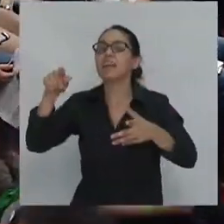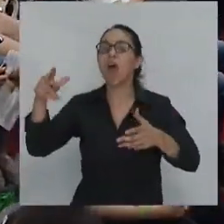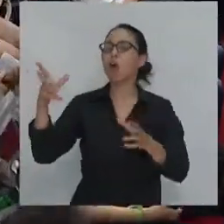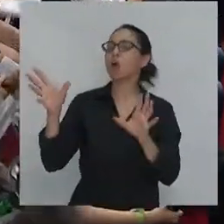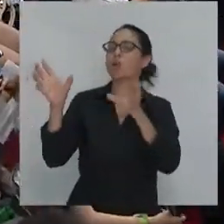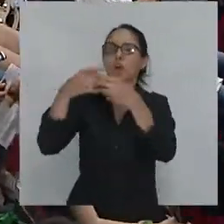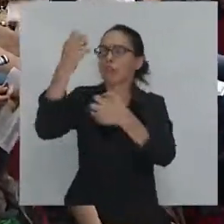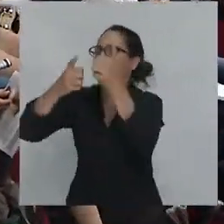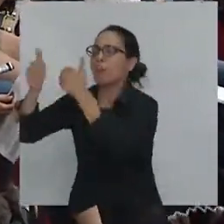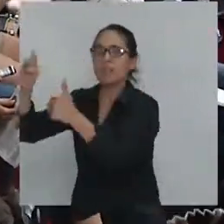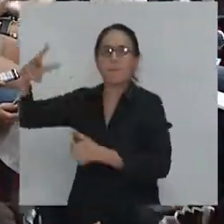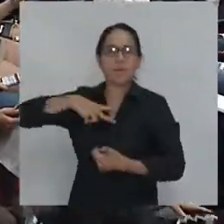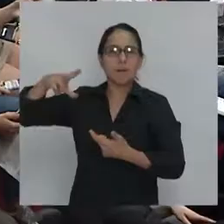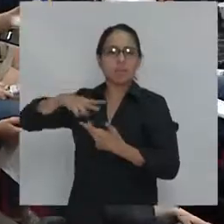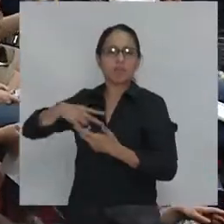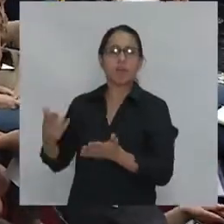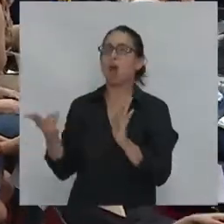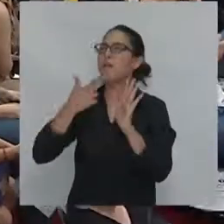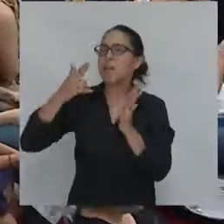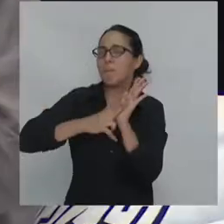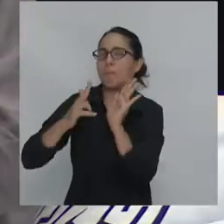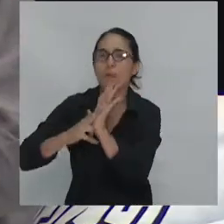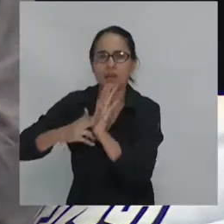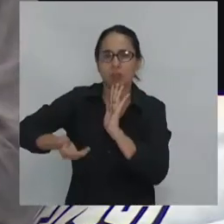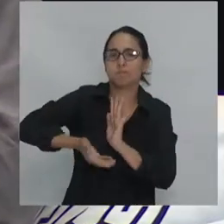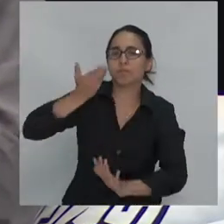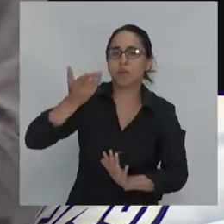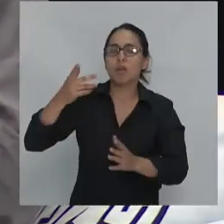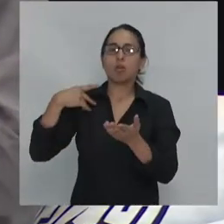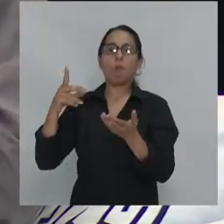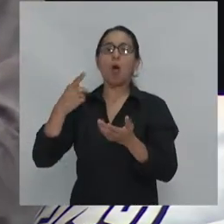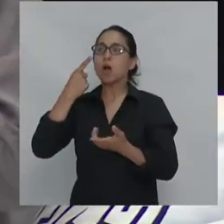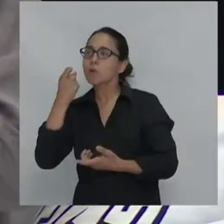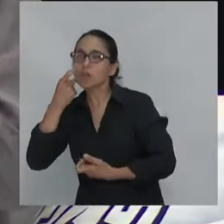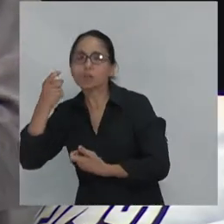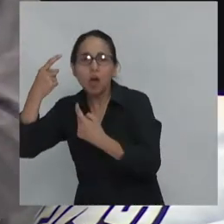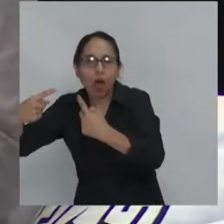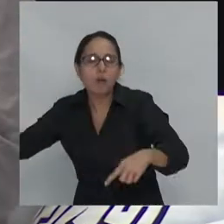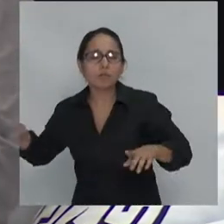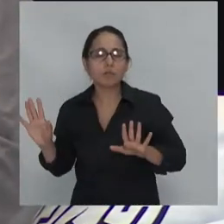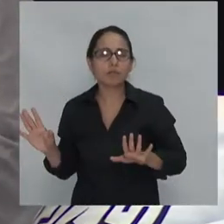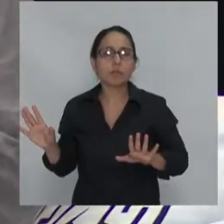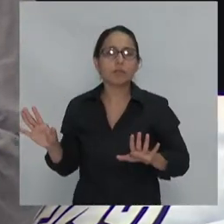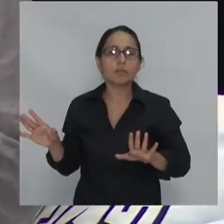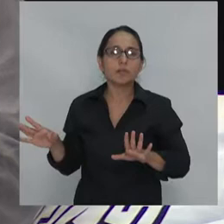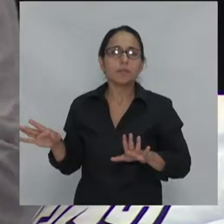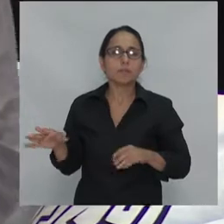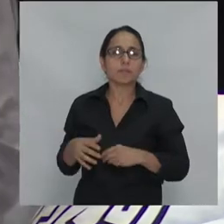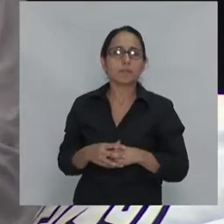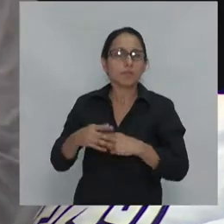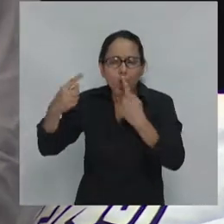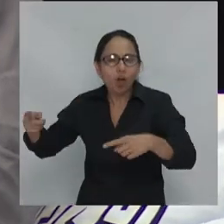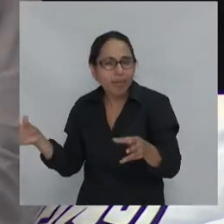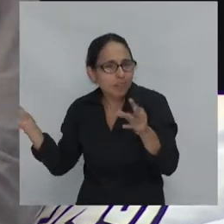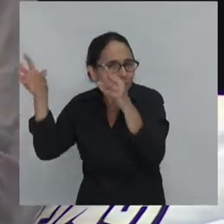cortes de impuestos de regulación y todo